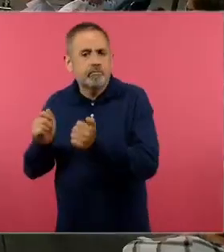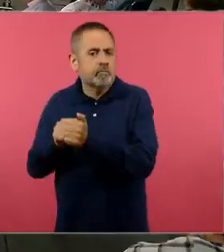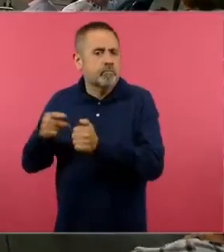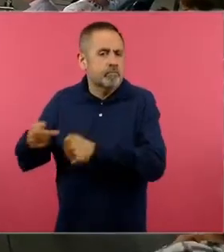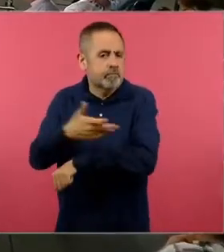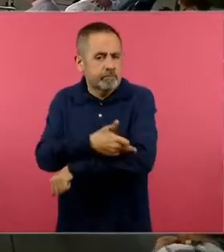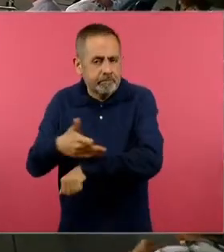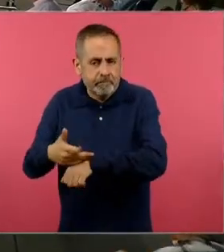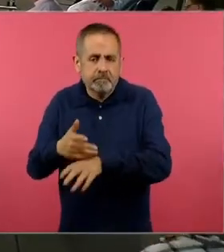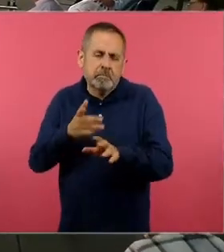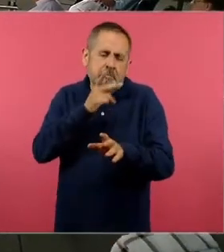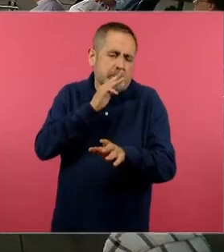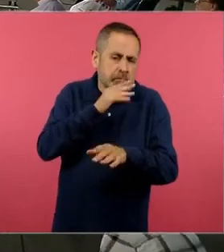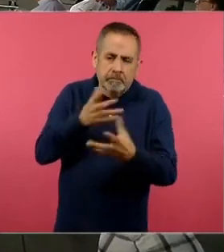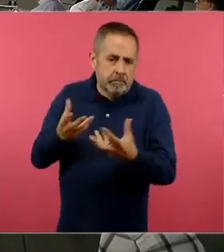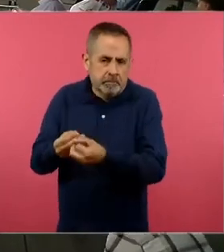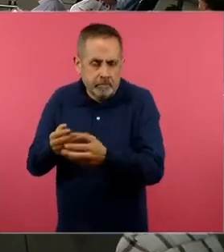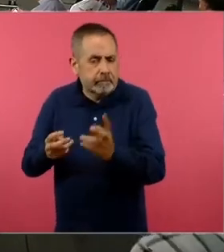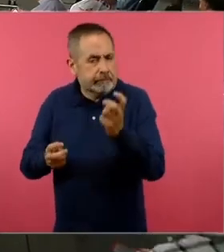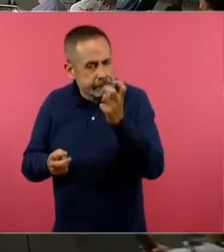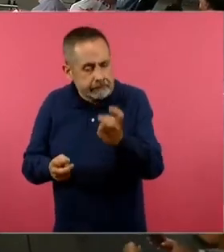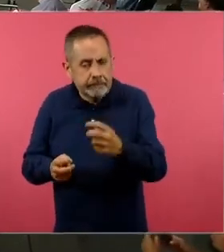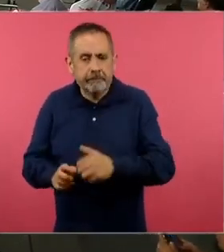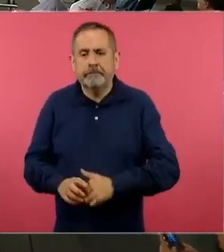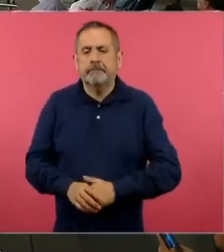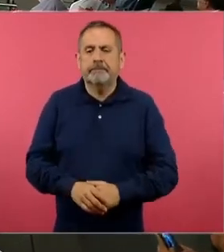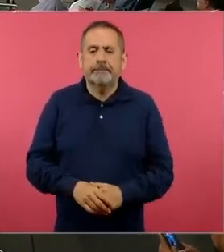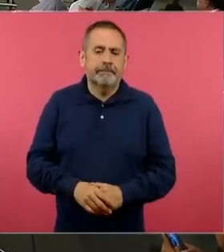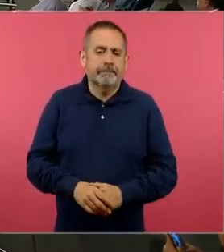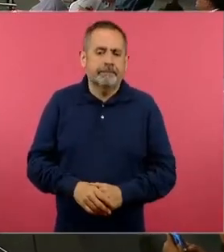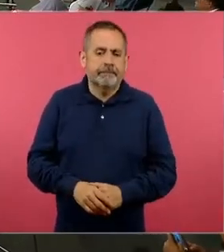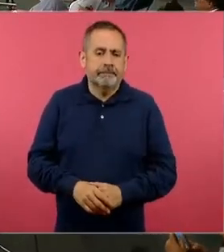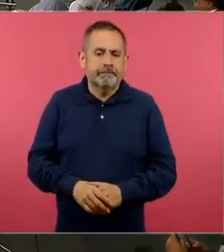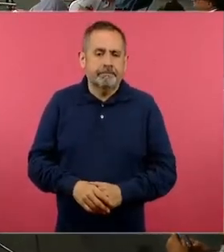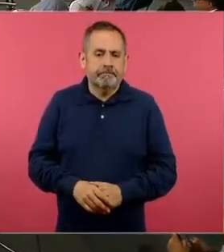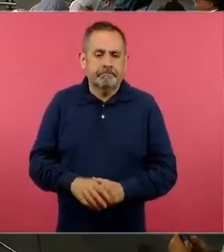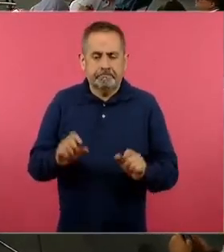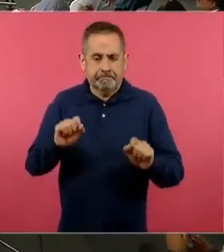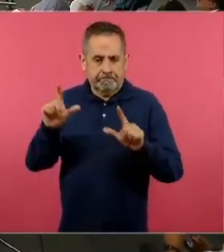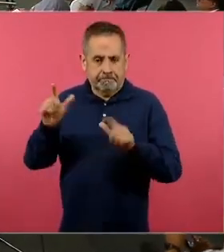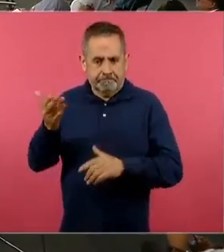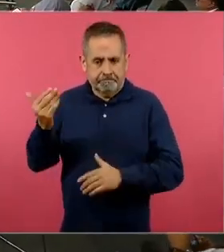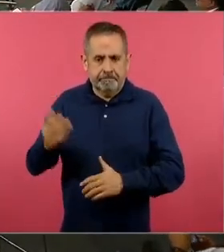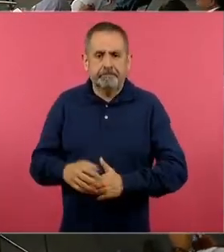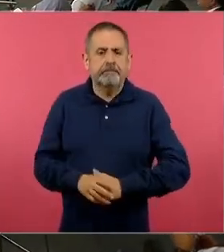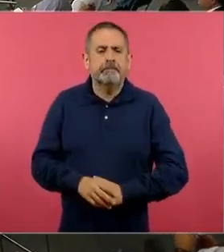quienes los cuidan, sus padres, sus madres. Entonces, la siguiente, por favor.